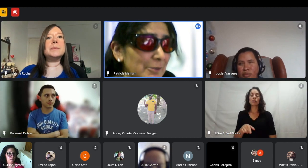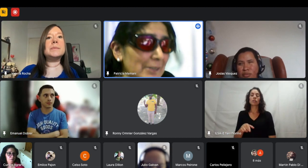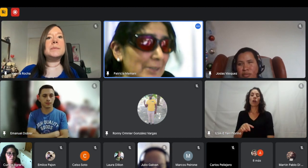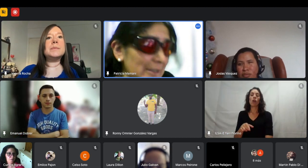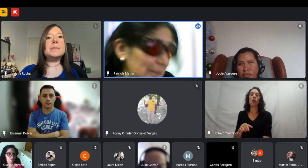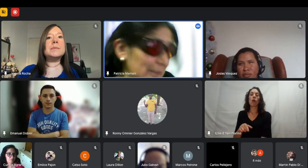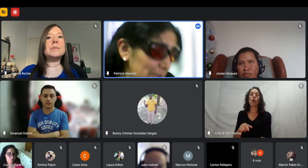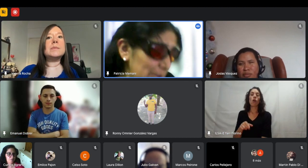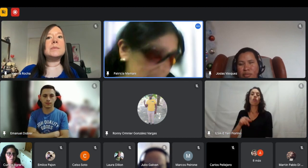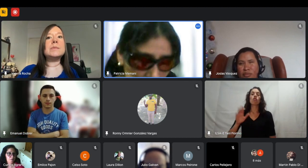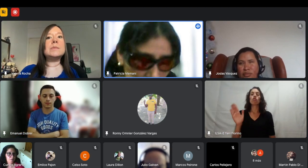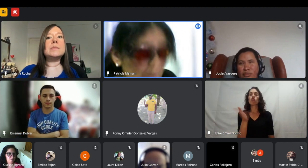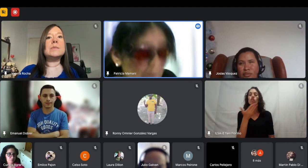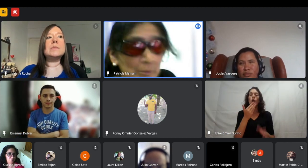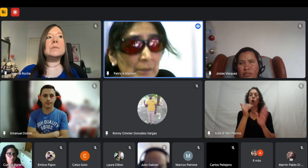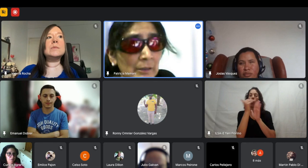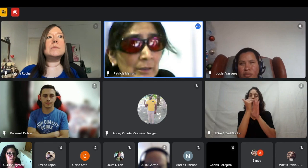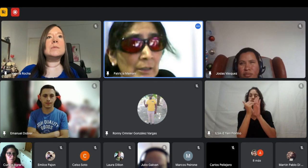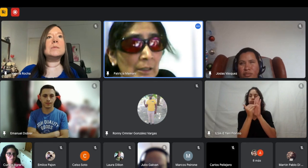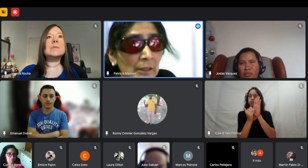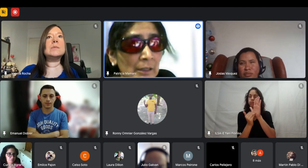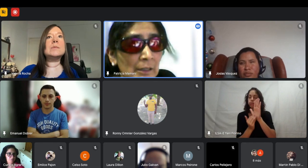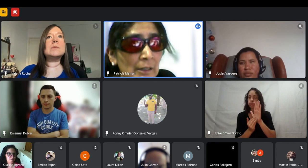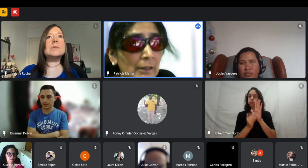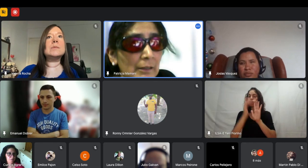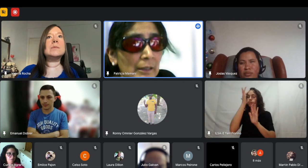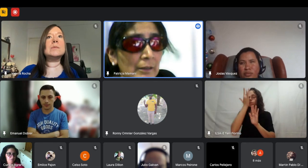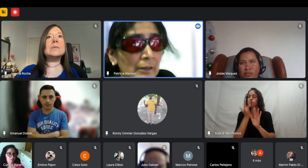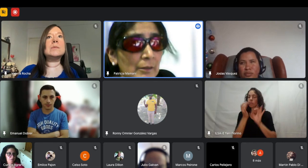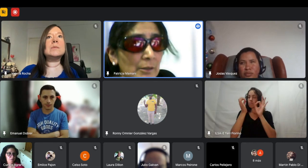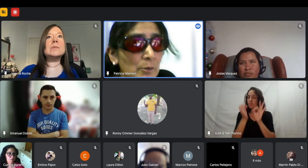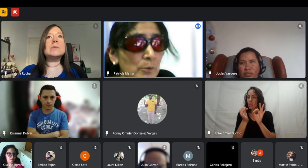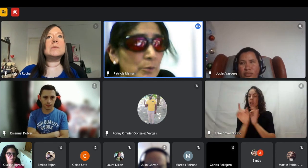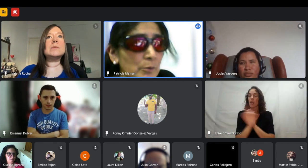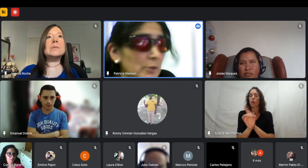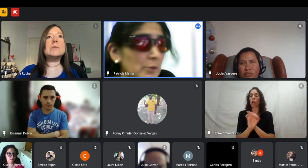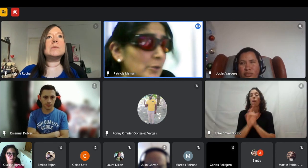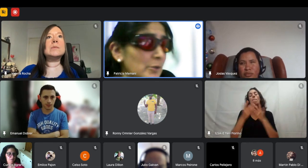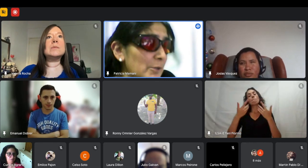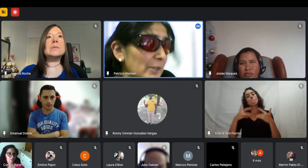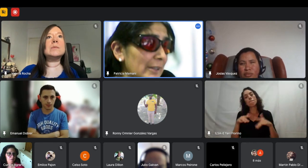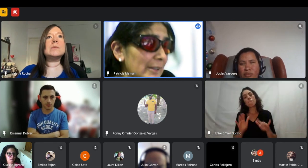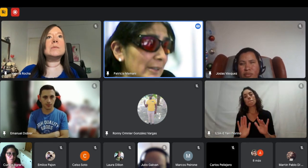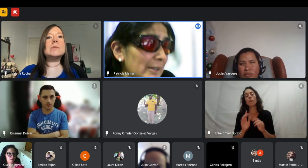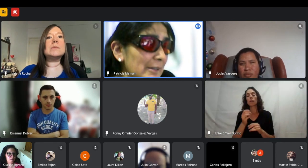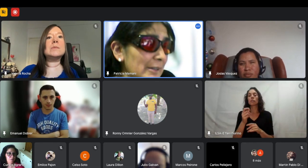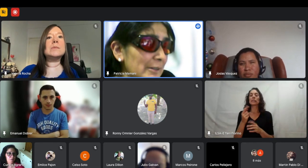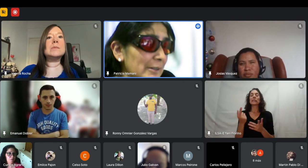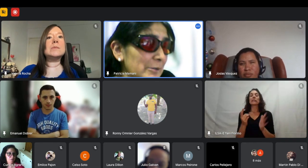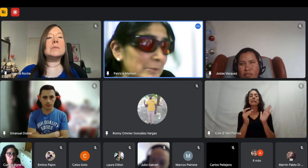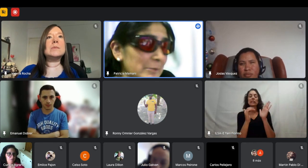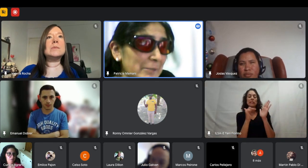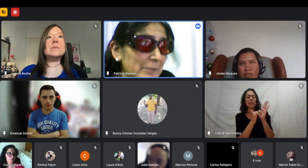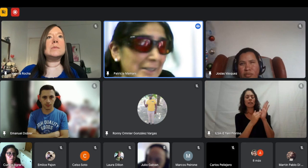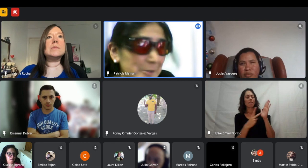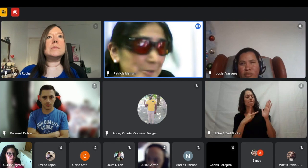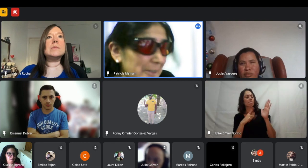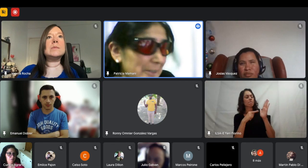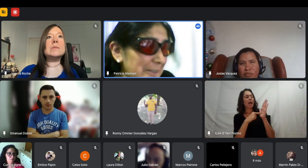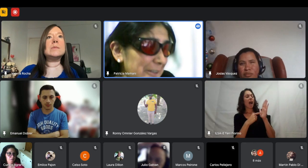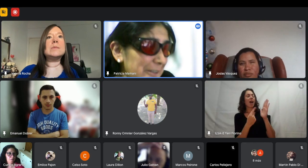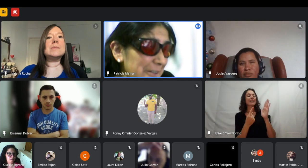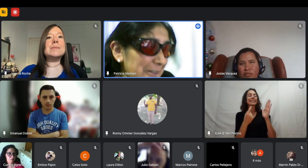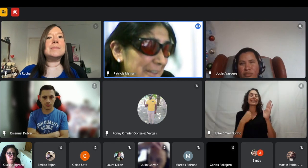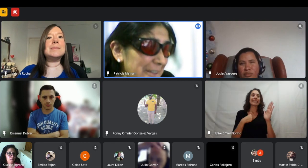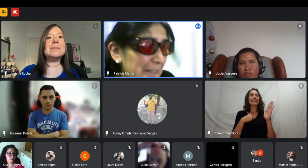los requisitos yo también era digo uy no cumplo con este por ahí era un solo